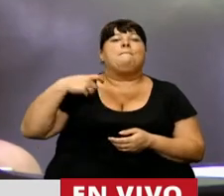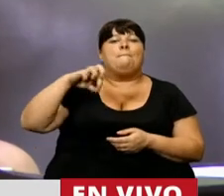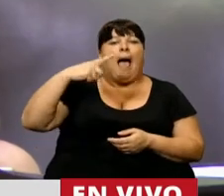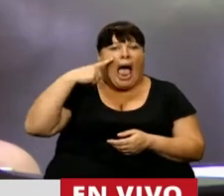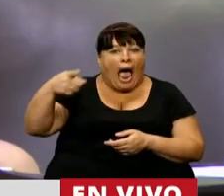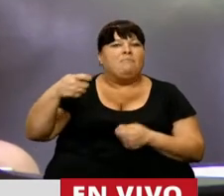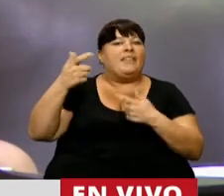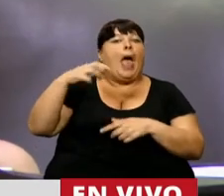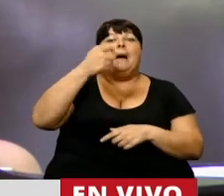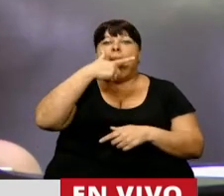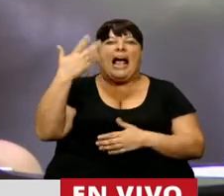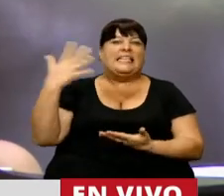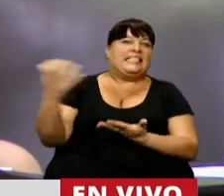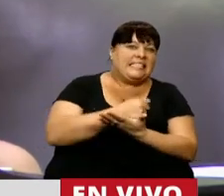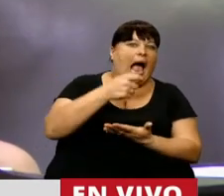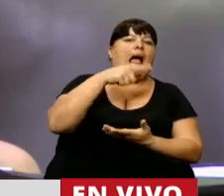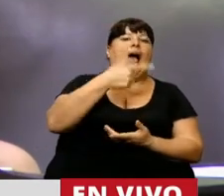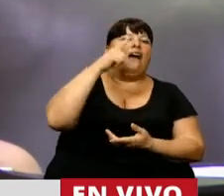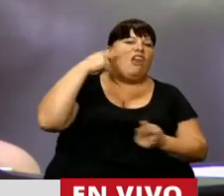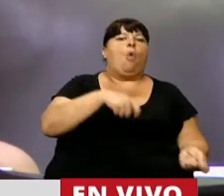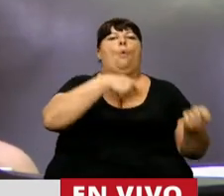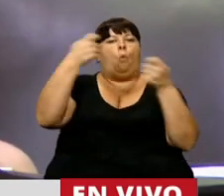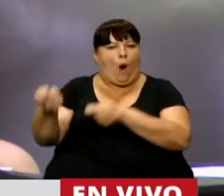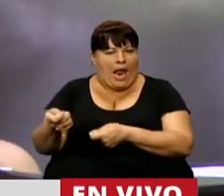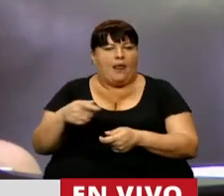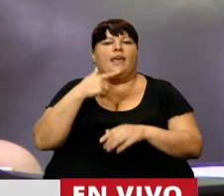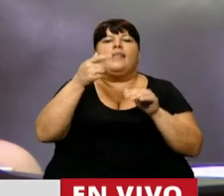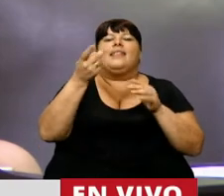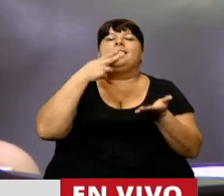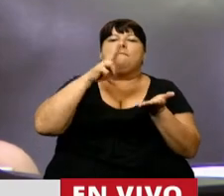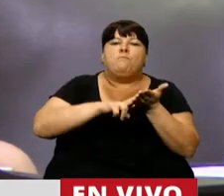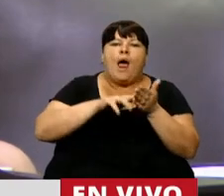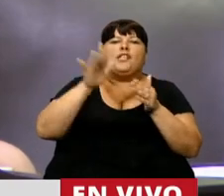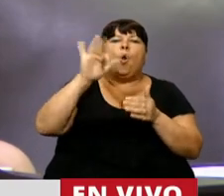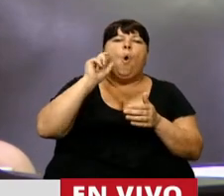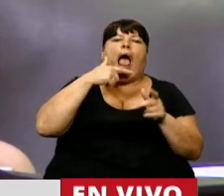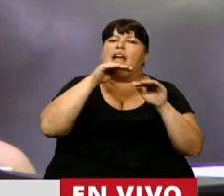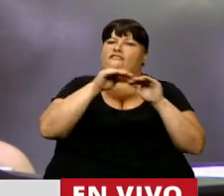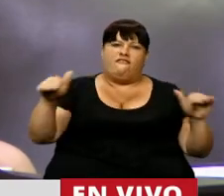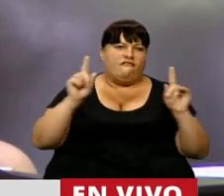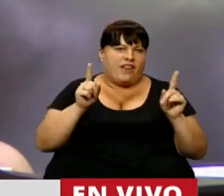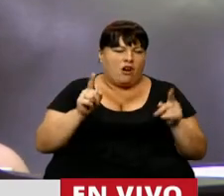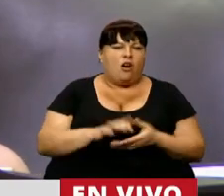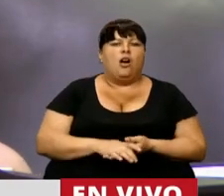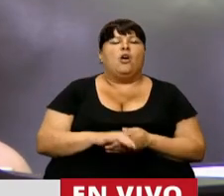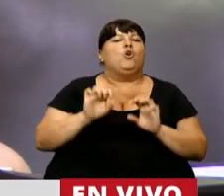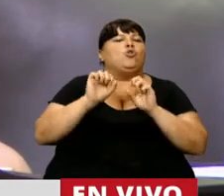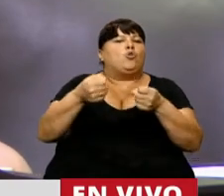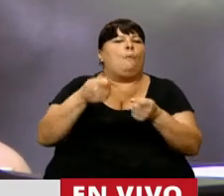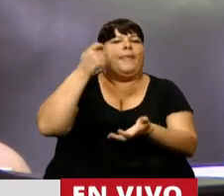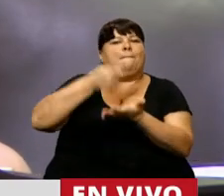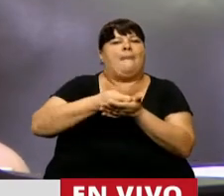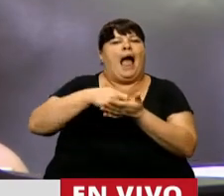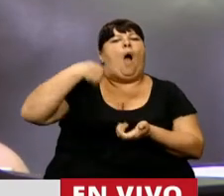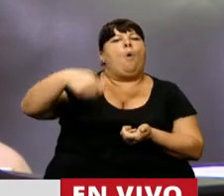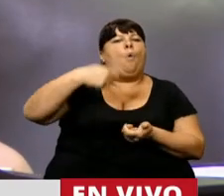al PAMI, cosa que el macrismo le quitó. Se dispuso un congelamiento de las tarifas en los servicios públicos y la suspensión del pago